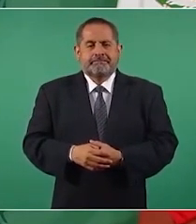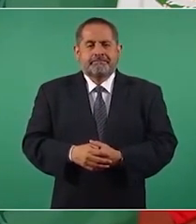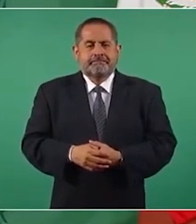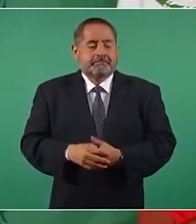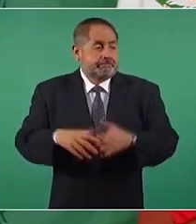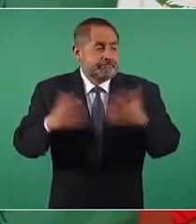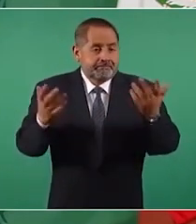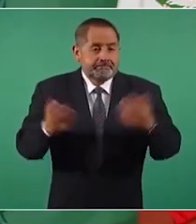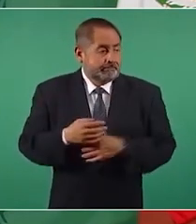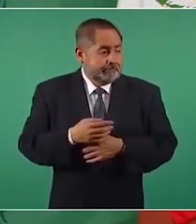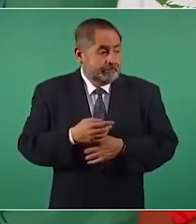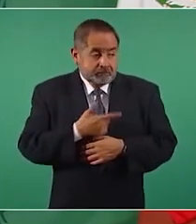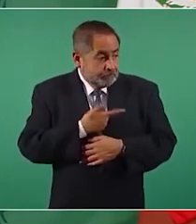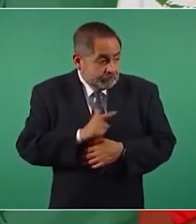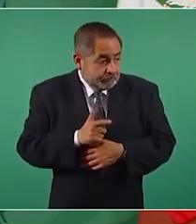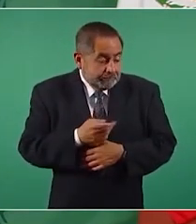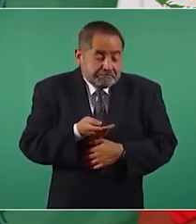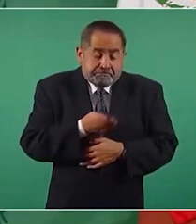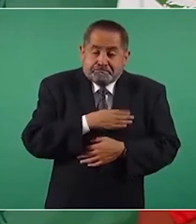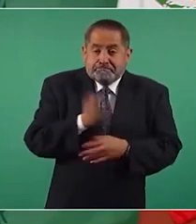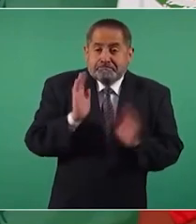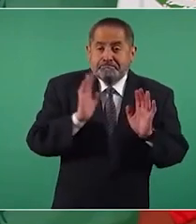pues qué bien que no le guste,